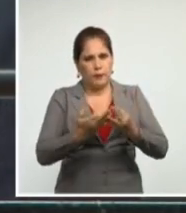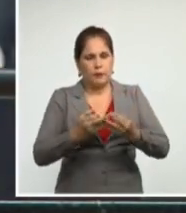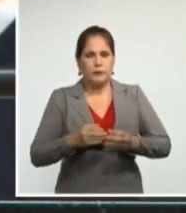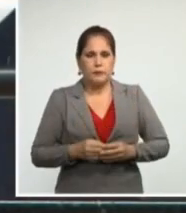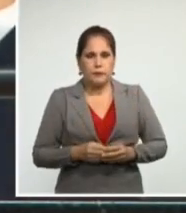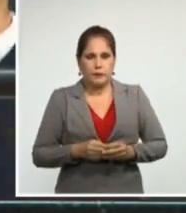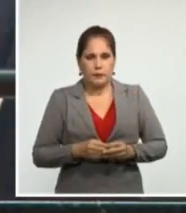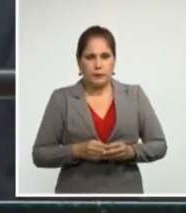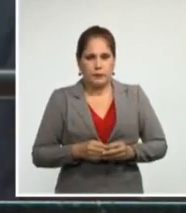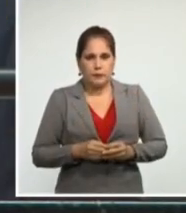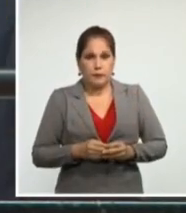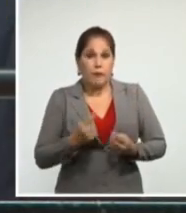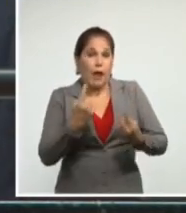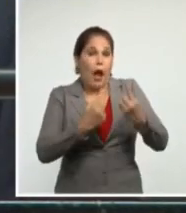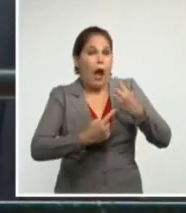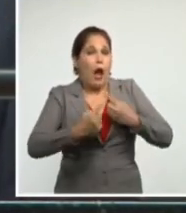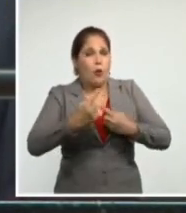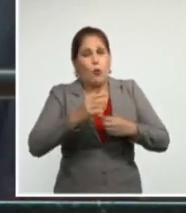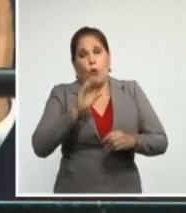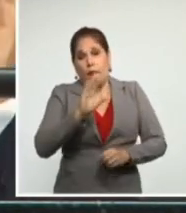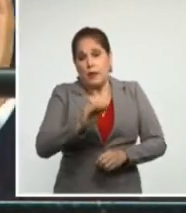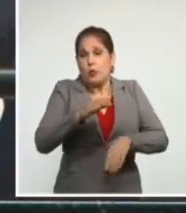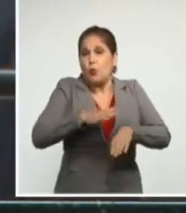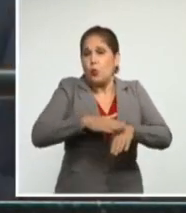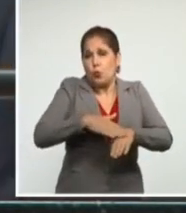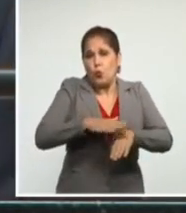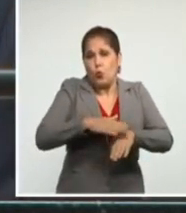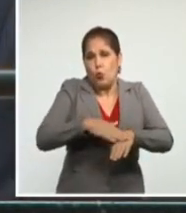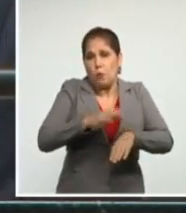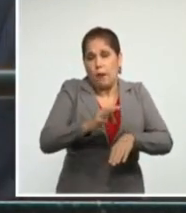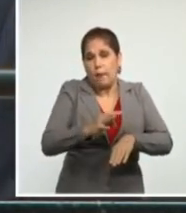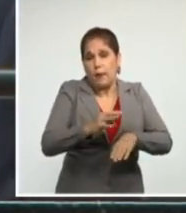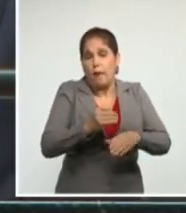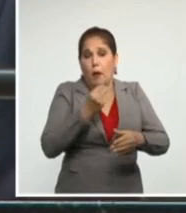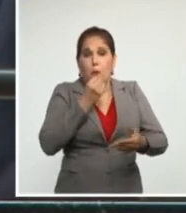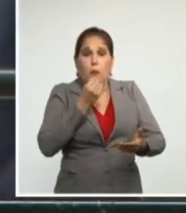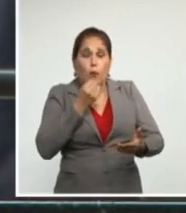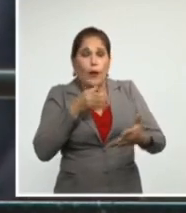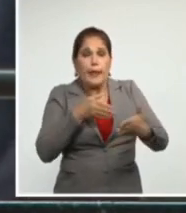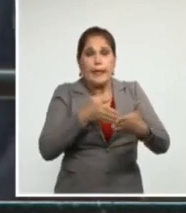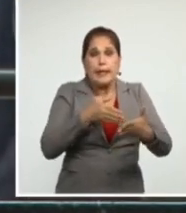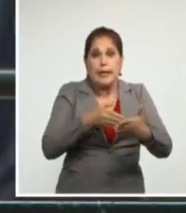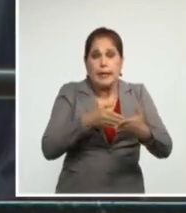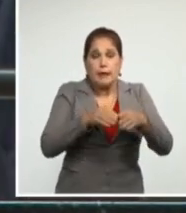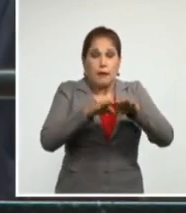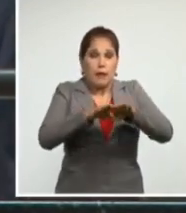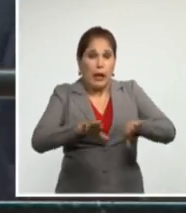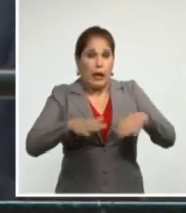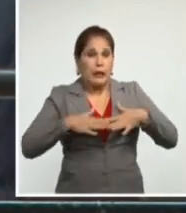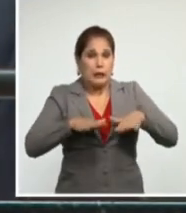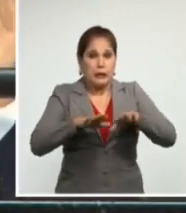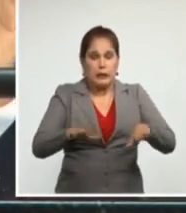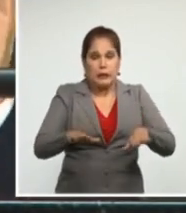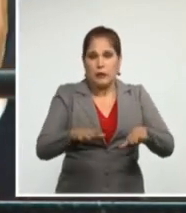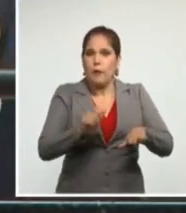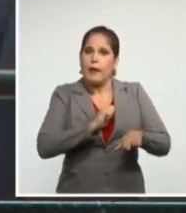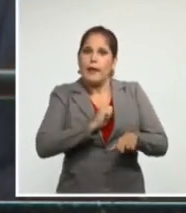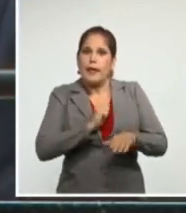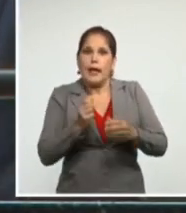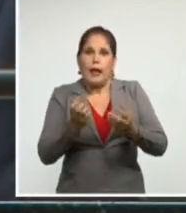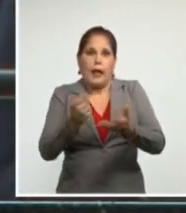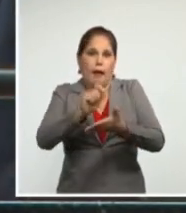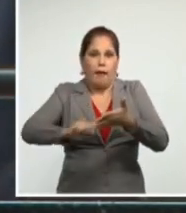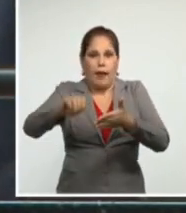Algunos culpan de esta perniciosa inercia a las ambiciones electorales